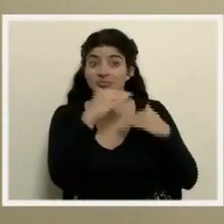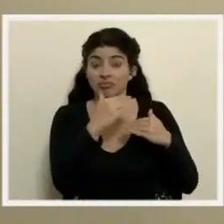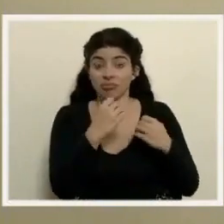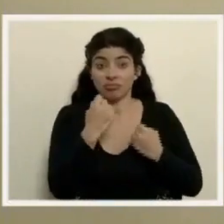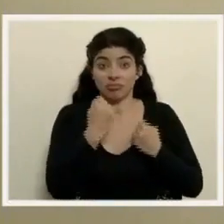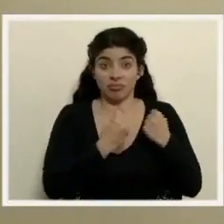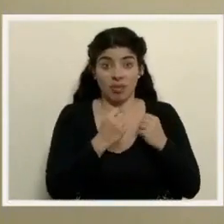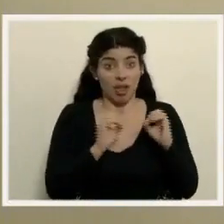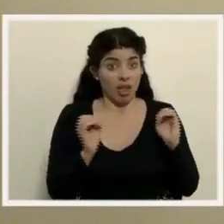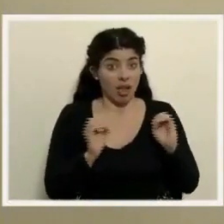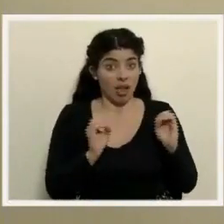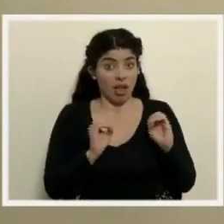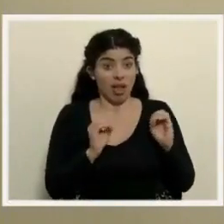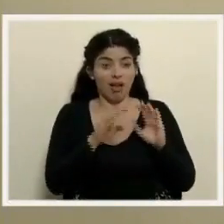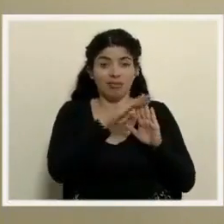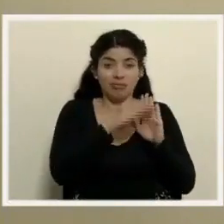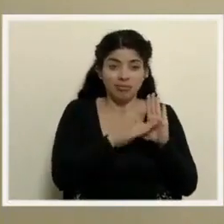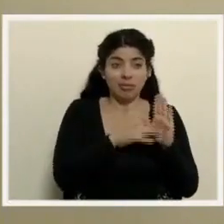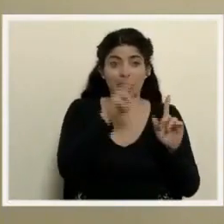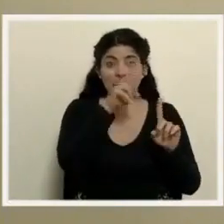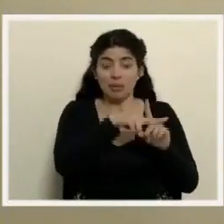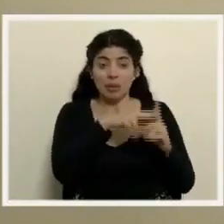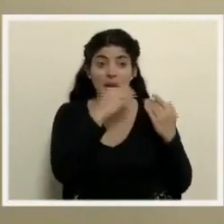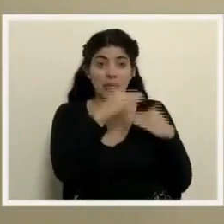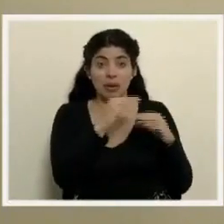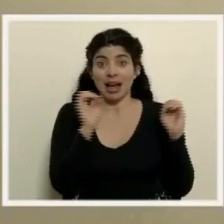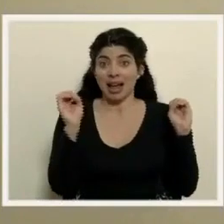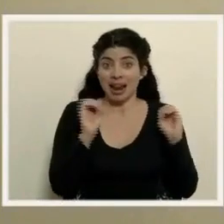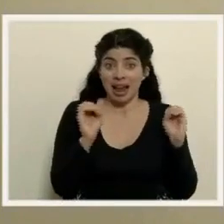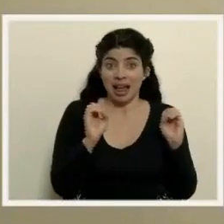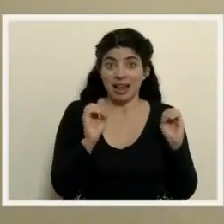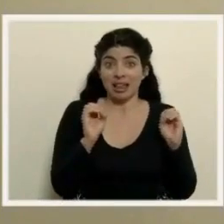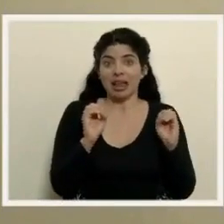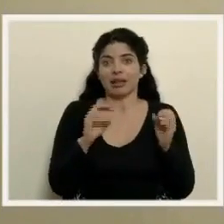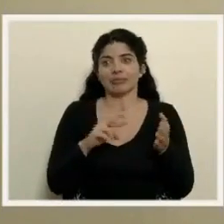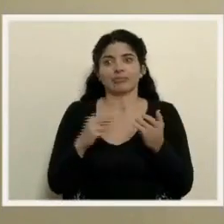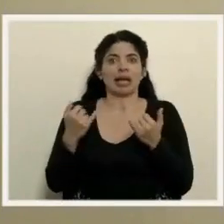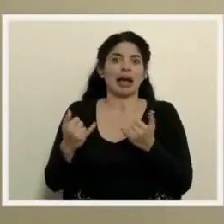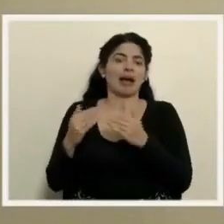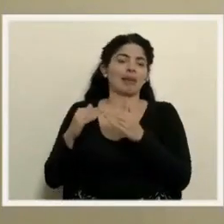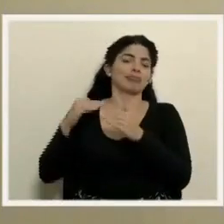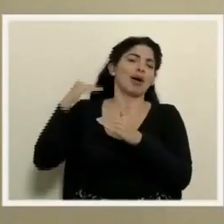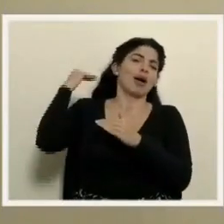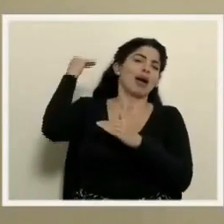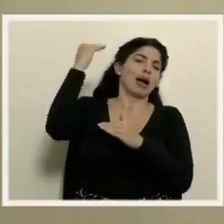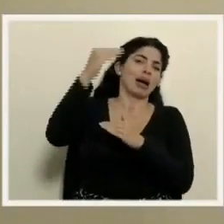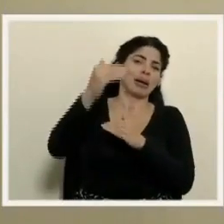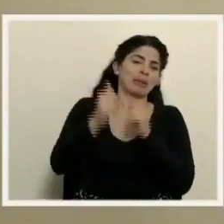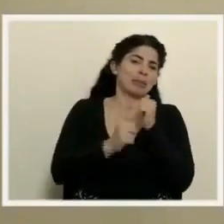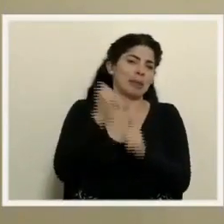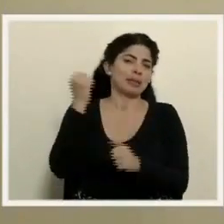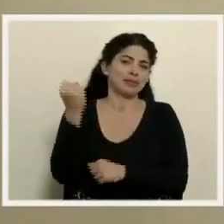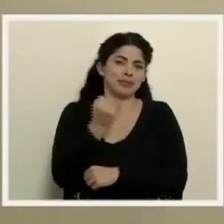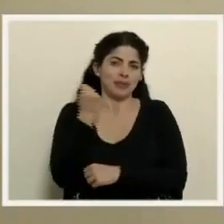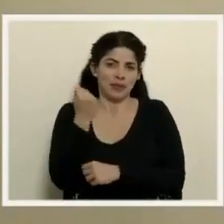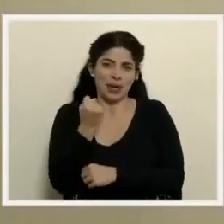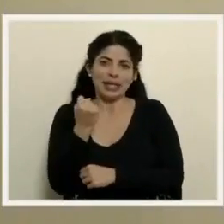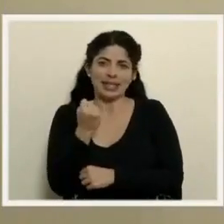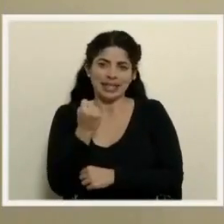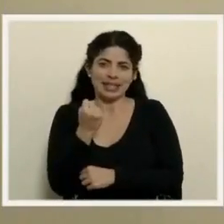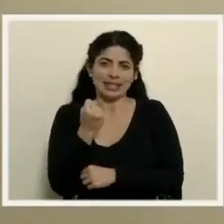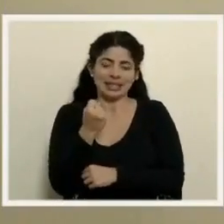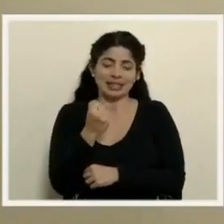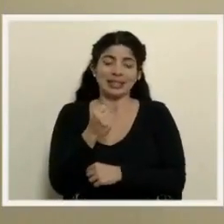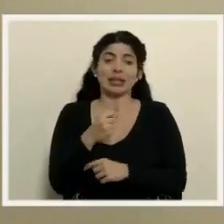hubieran tomado, que se tomaron, perdón, estaríamos obviamente en contenidos muchísimo más fuertes con